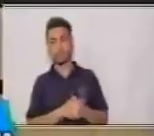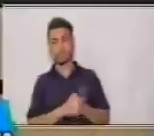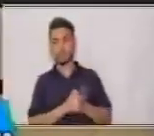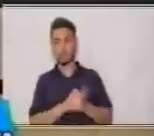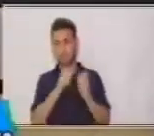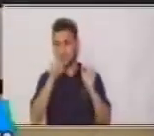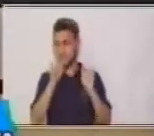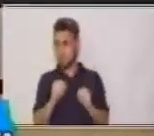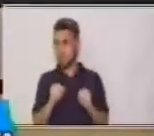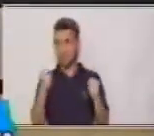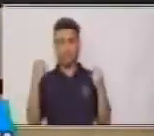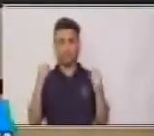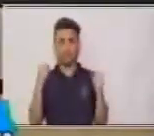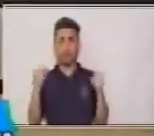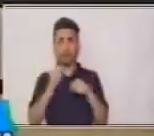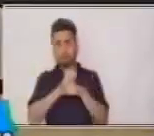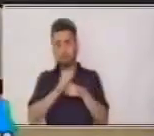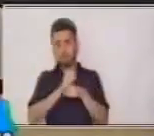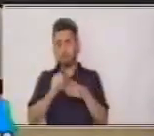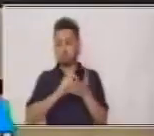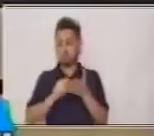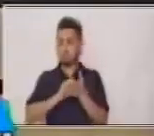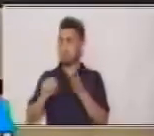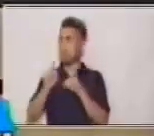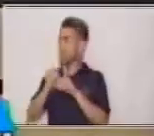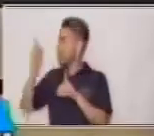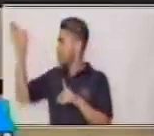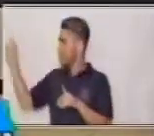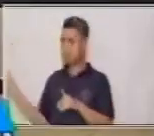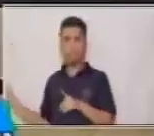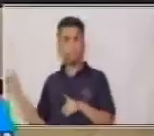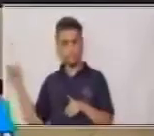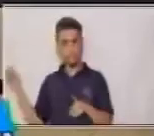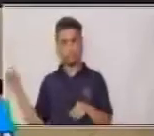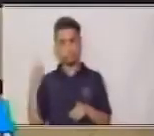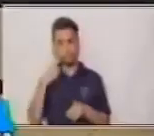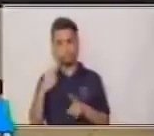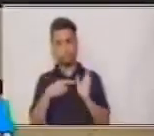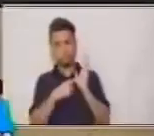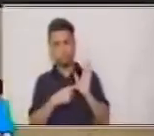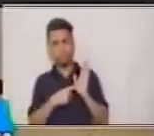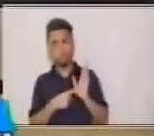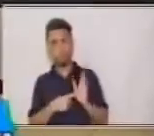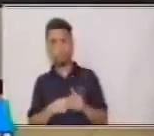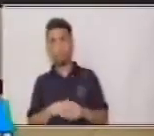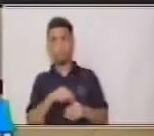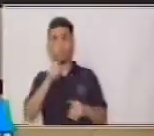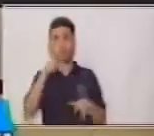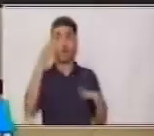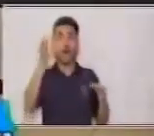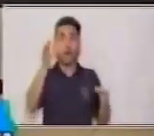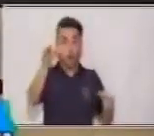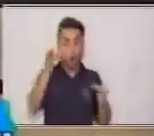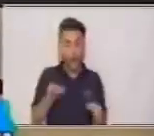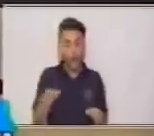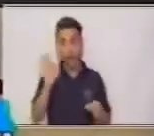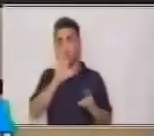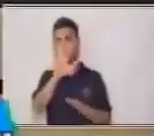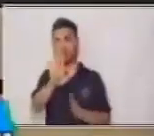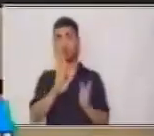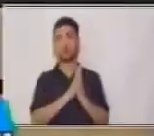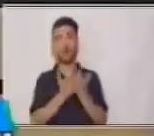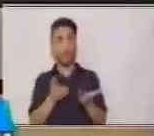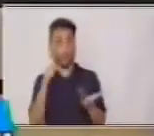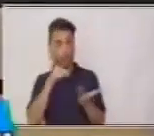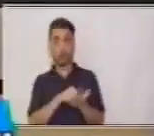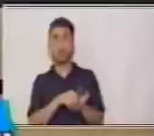trabajar ejercicios como estos que te presenté el día de hoy en una hoja o en tu cuaderno. Si